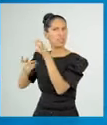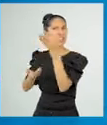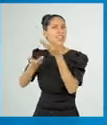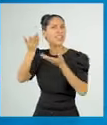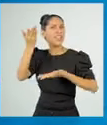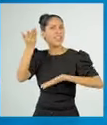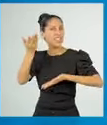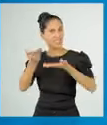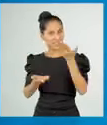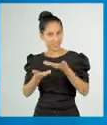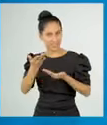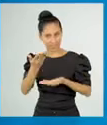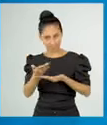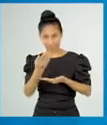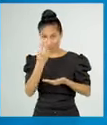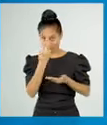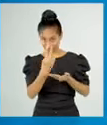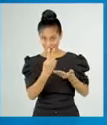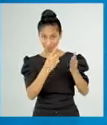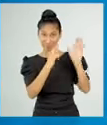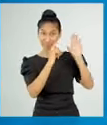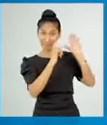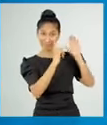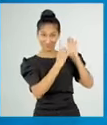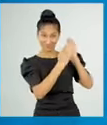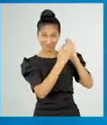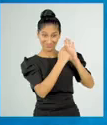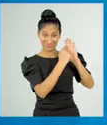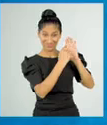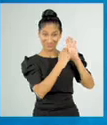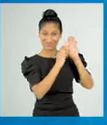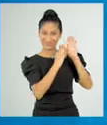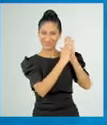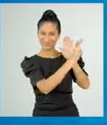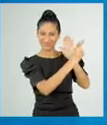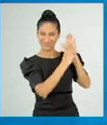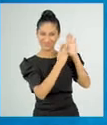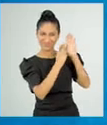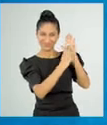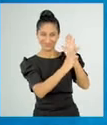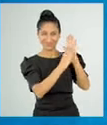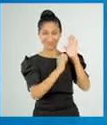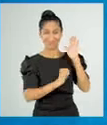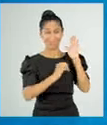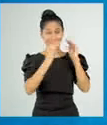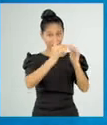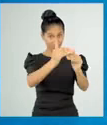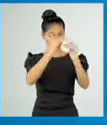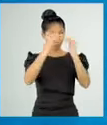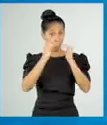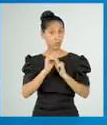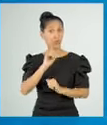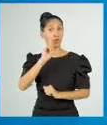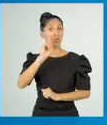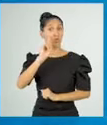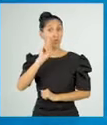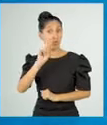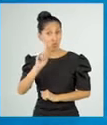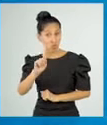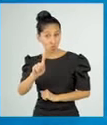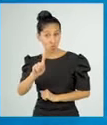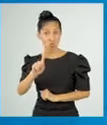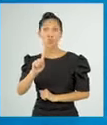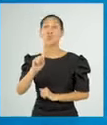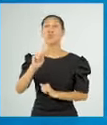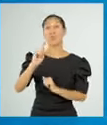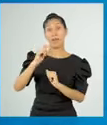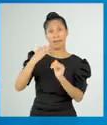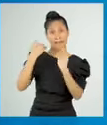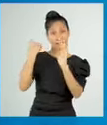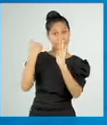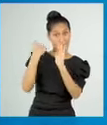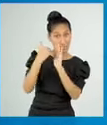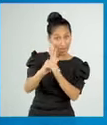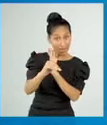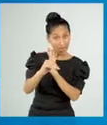de cerdo o en todo caso aceite de coco. Un litro y medio de agua filtrada.